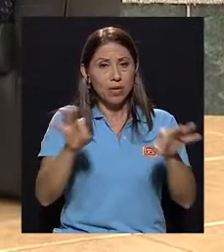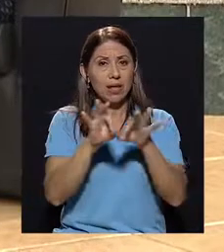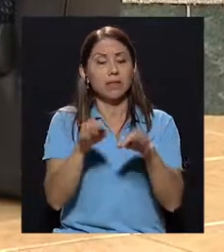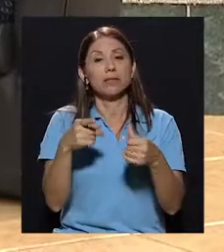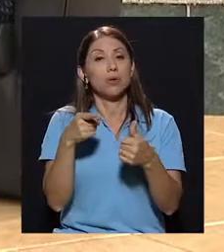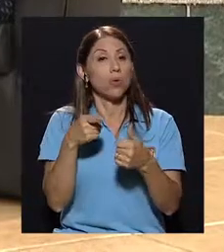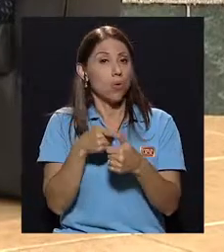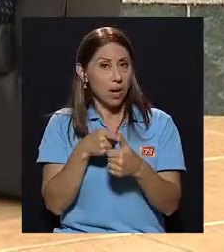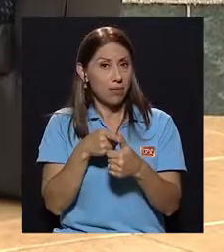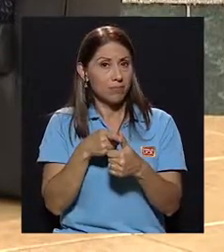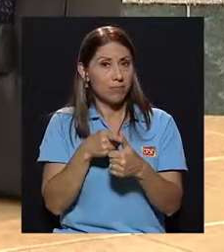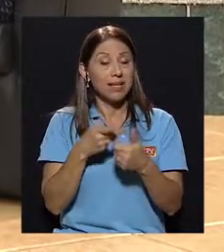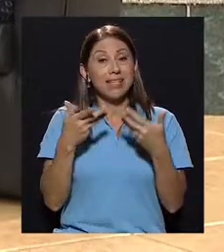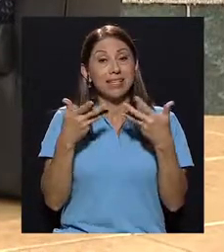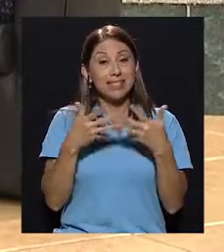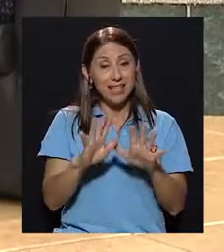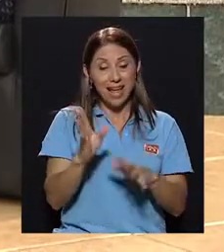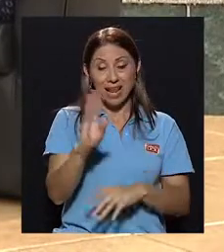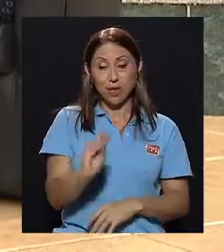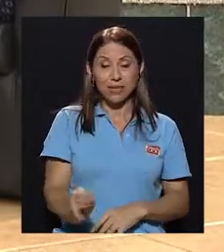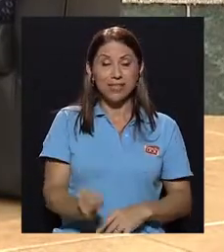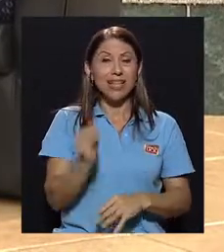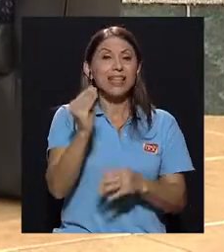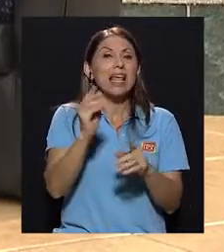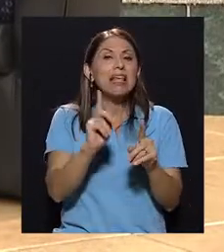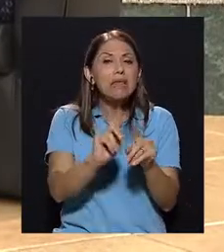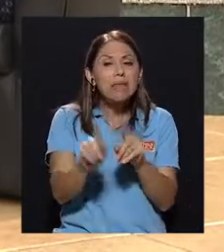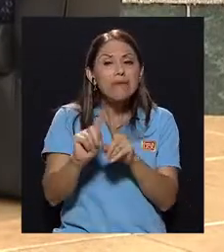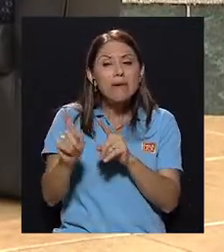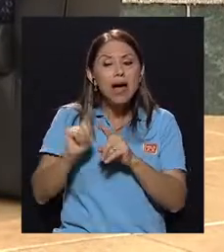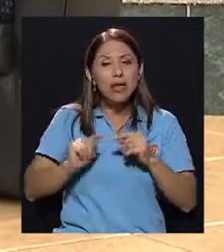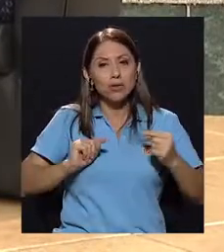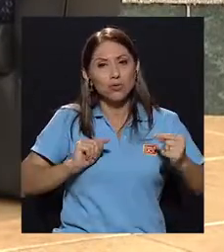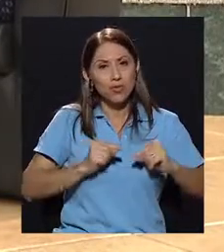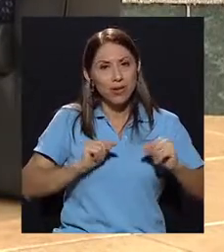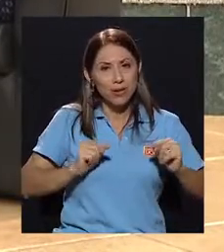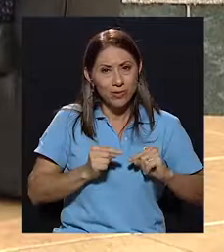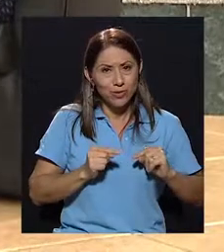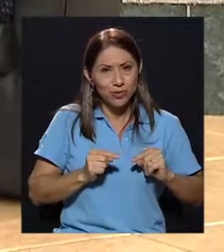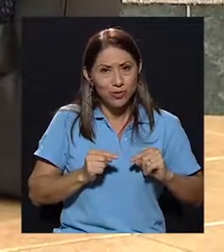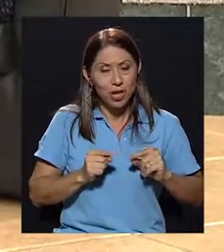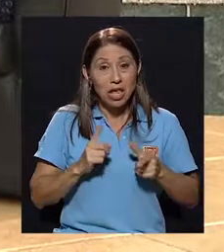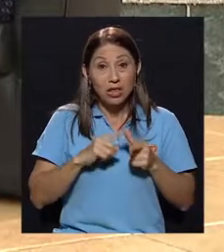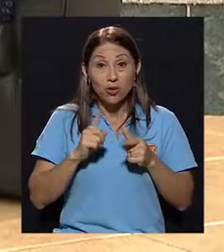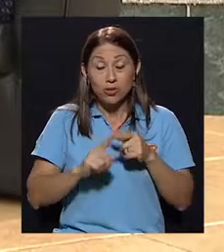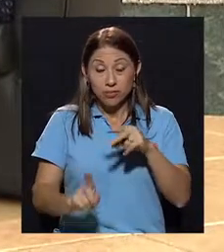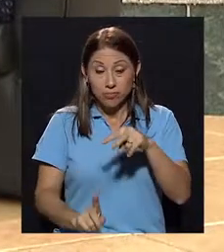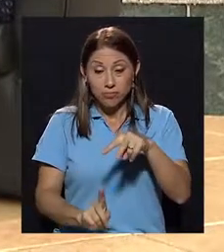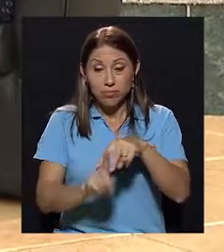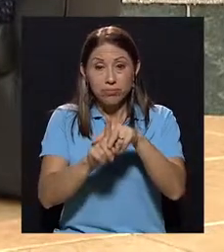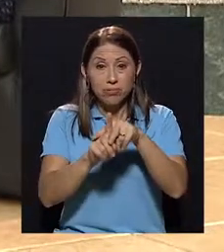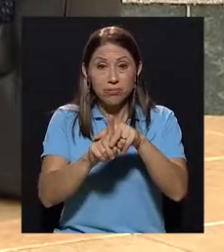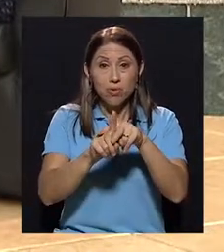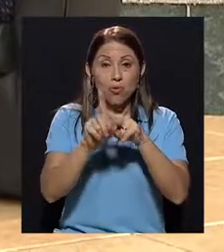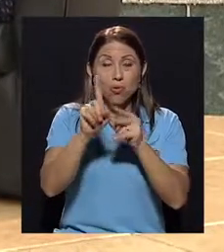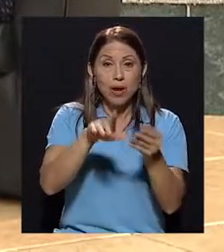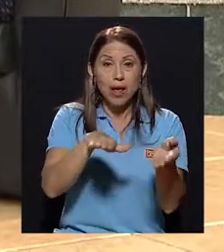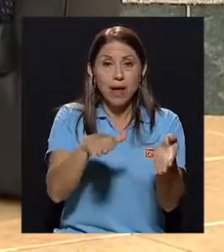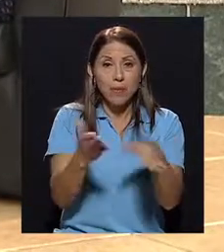efectivamente si ya está haciendo ciertos duelos, el que aparezca una situación de pérdida